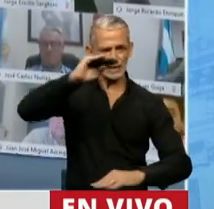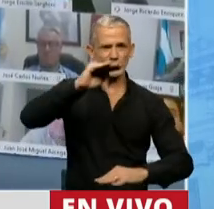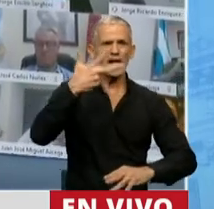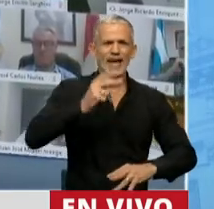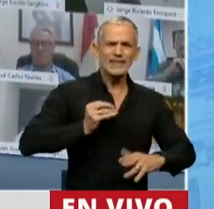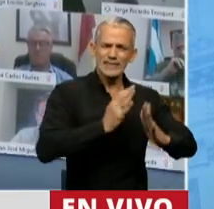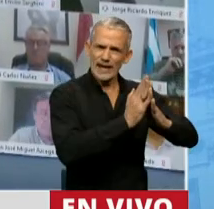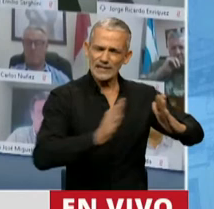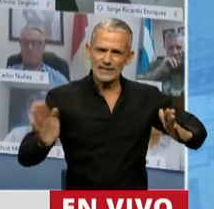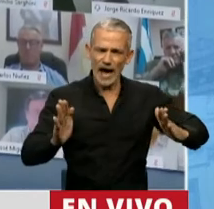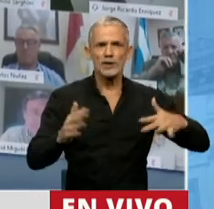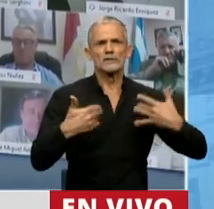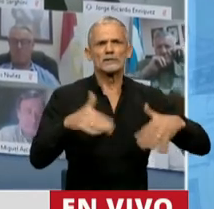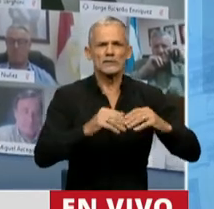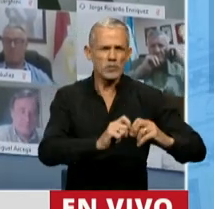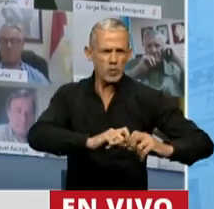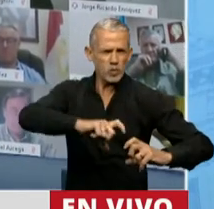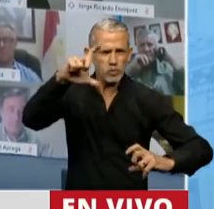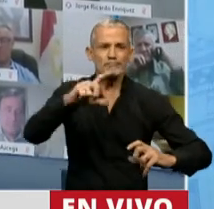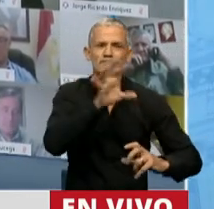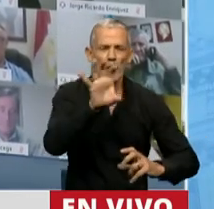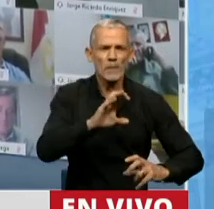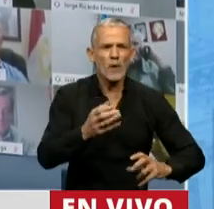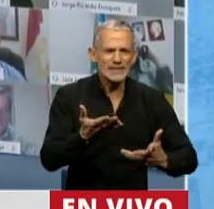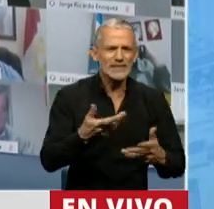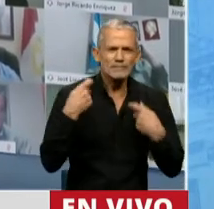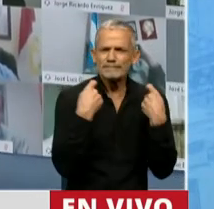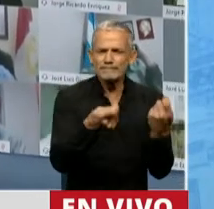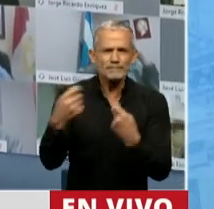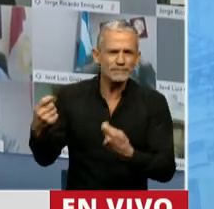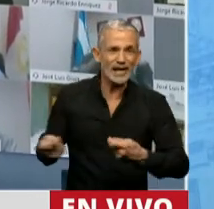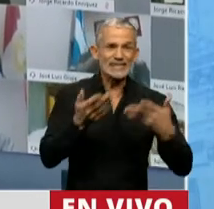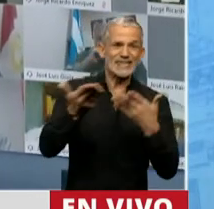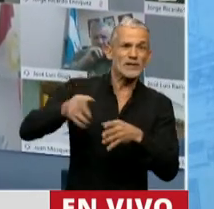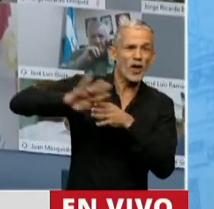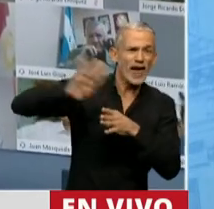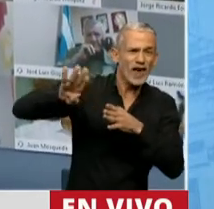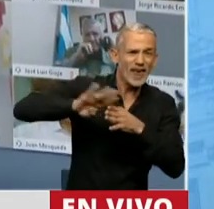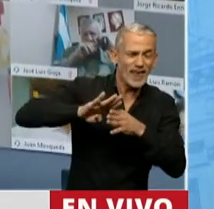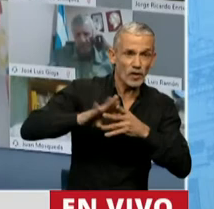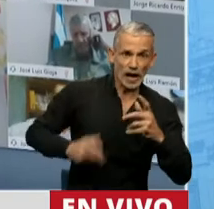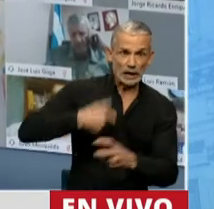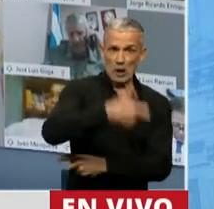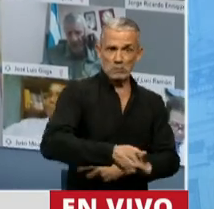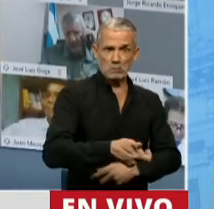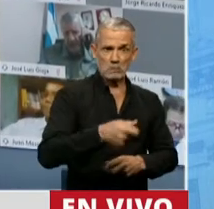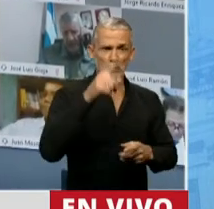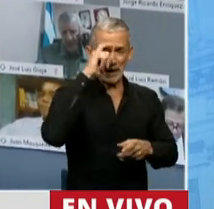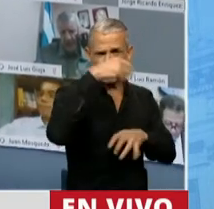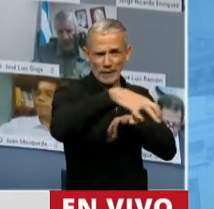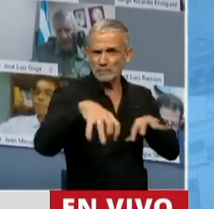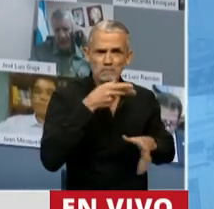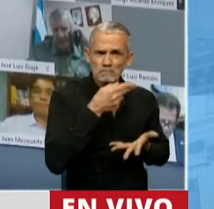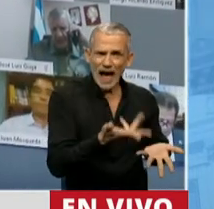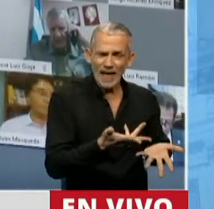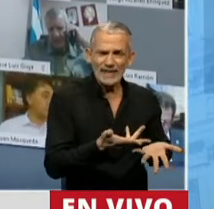3 años, la provincia gastó más plata en pagar servicios de deuda que en invertir en sistemas de salud provincial.